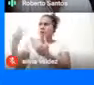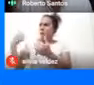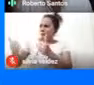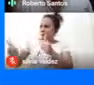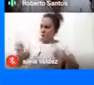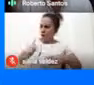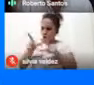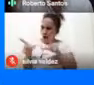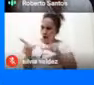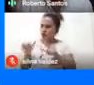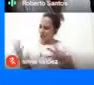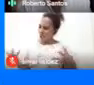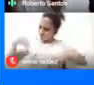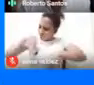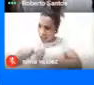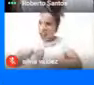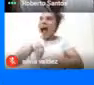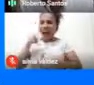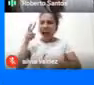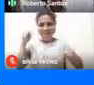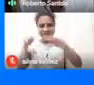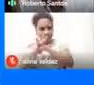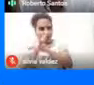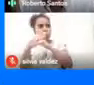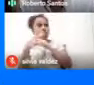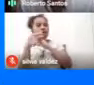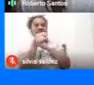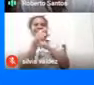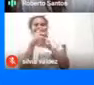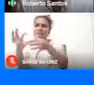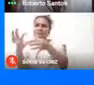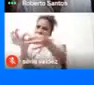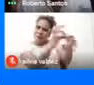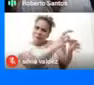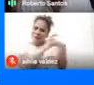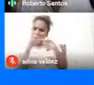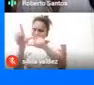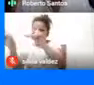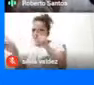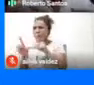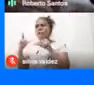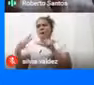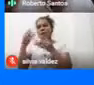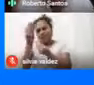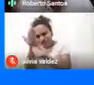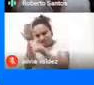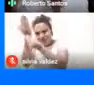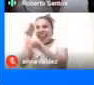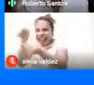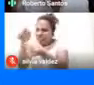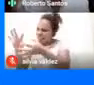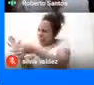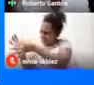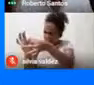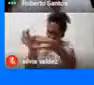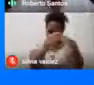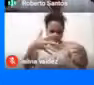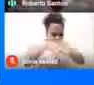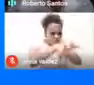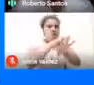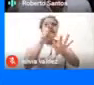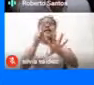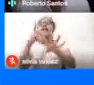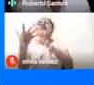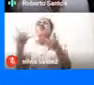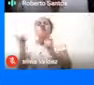apropiación Desde esta visión De las conexiones De los lugares Sagrados De esa red De lugares sagrados Que